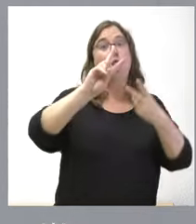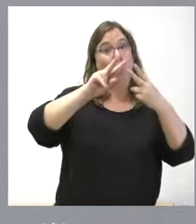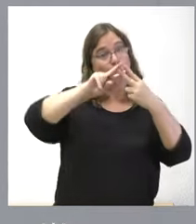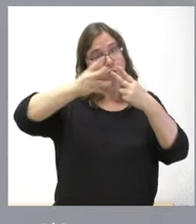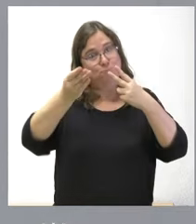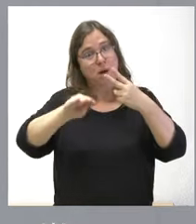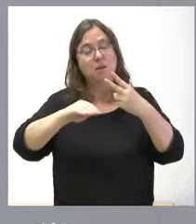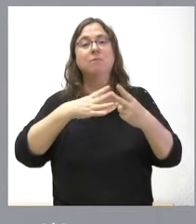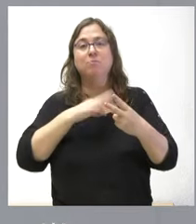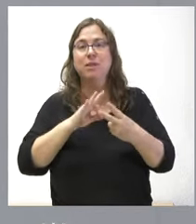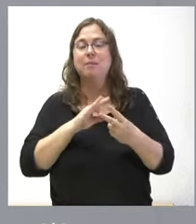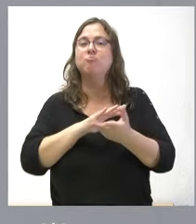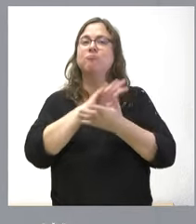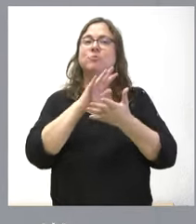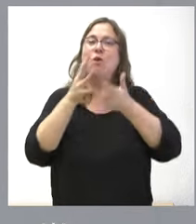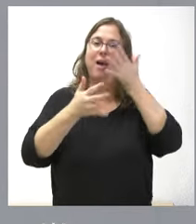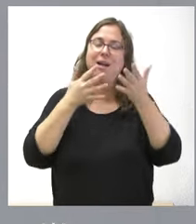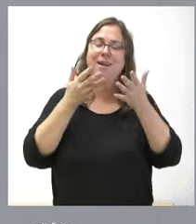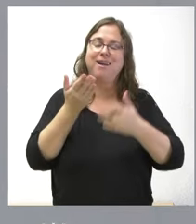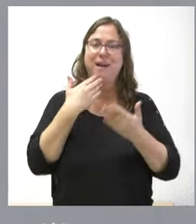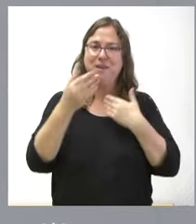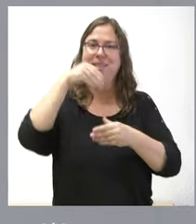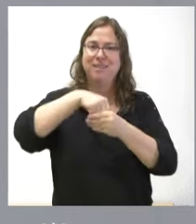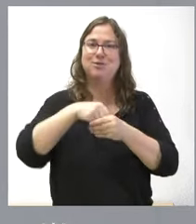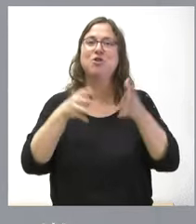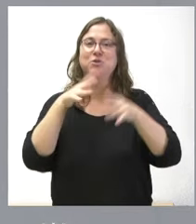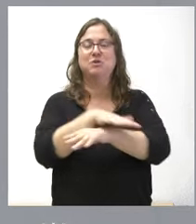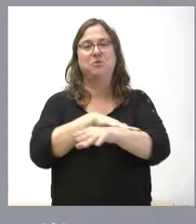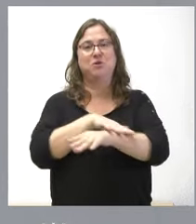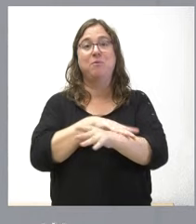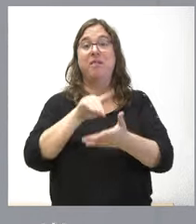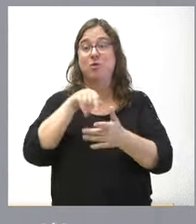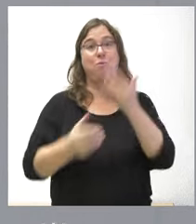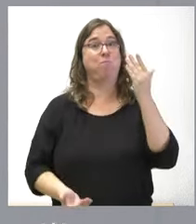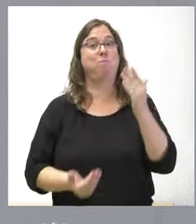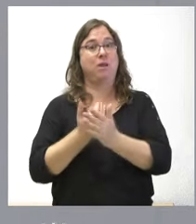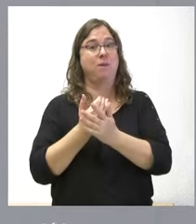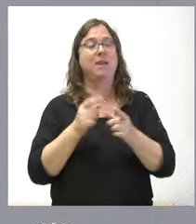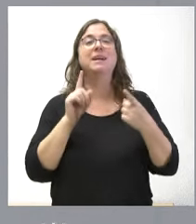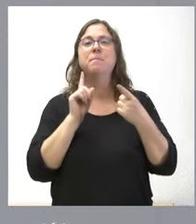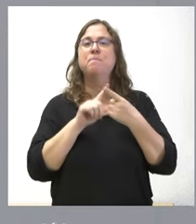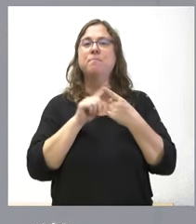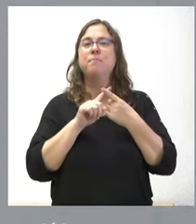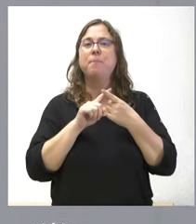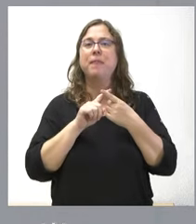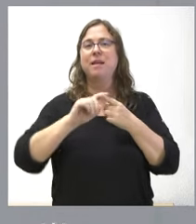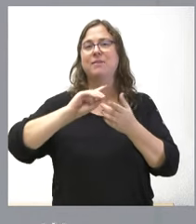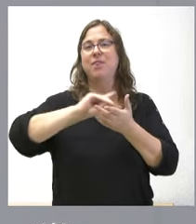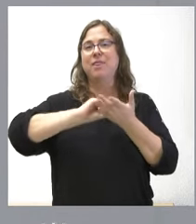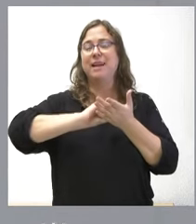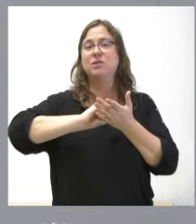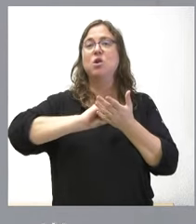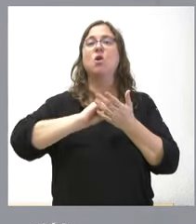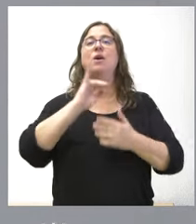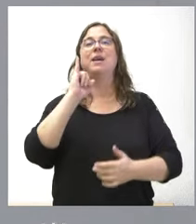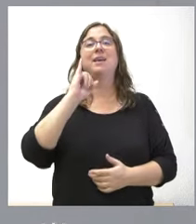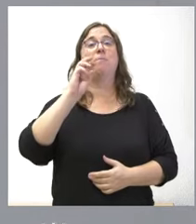tenido la ocasión de examinar en el Consejo de Gobierno, porque son datos que han salido esta misma mañana. Por un lado, son los datos del índice de precios